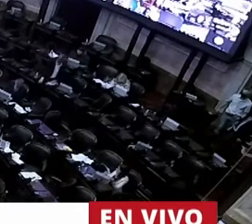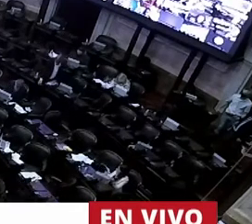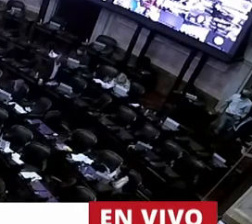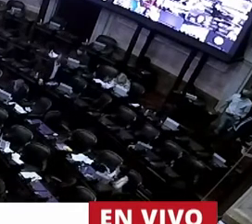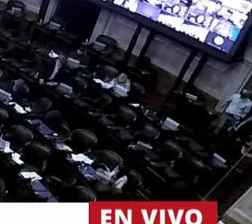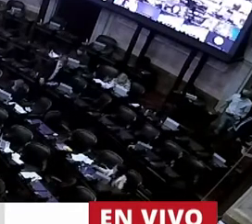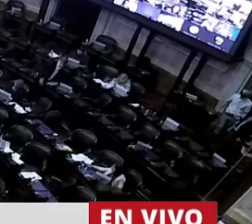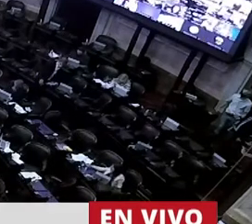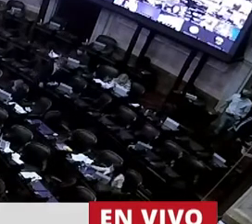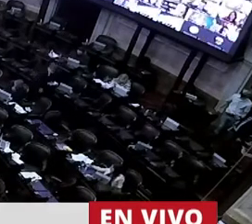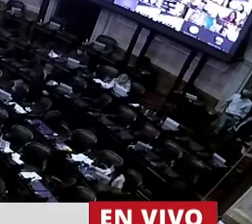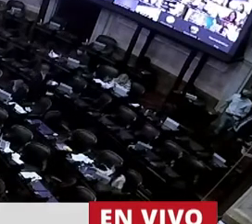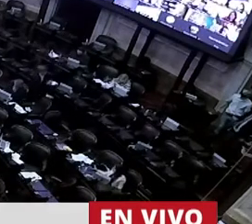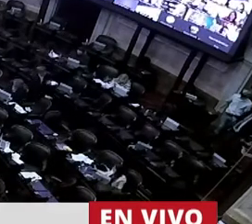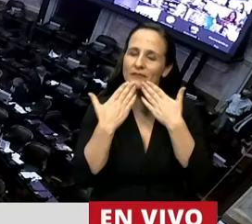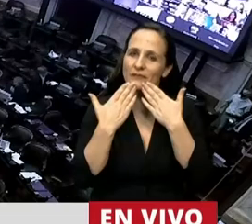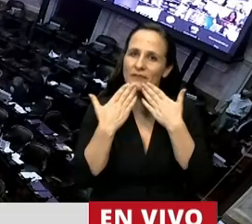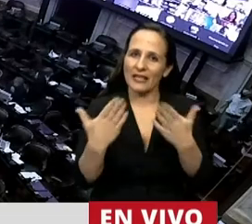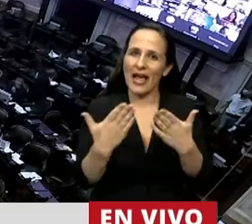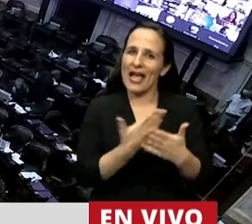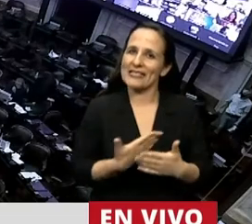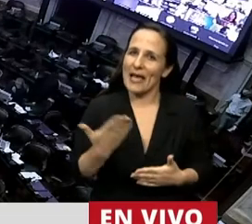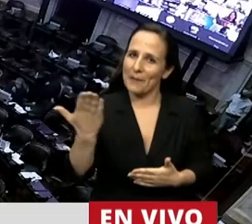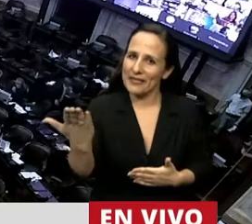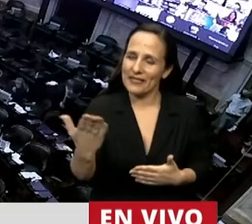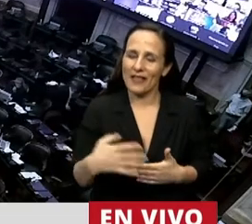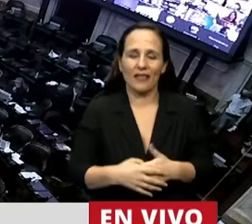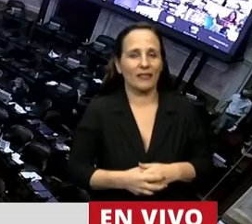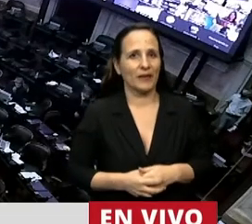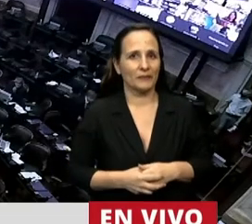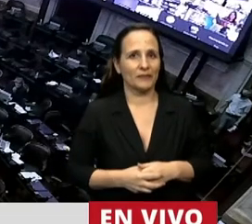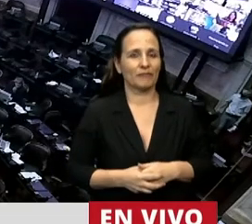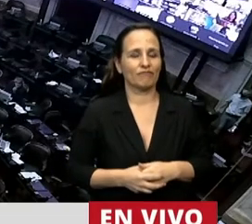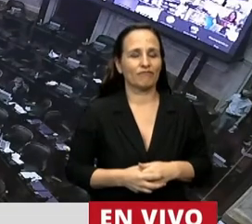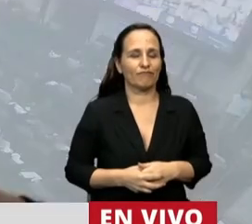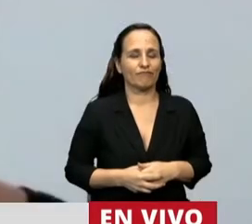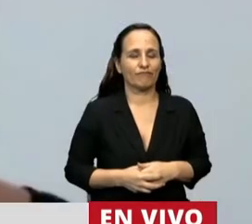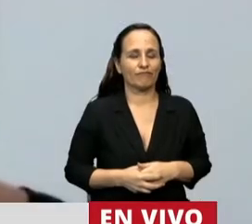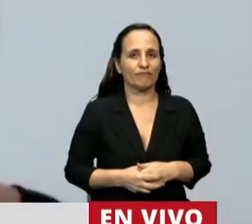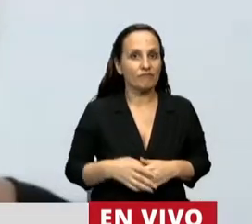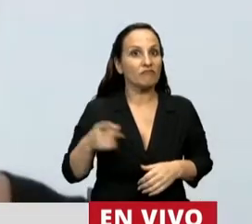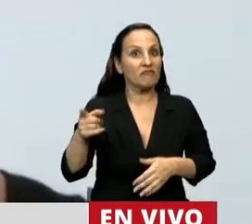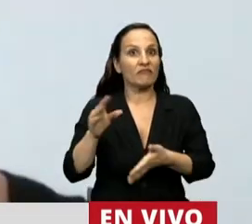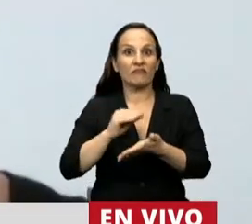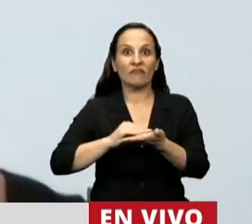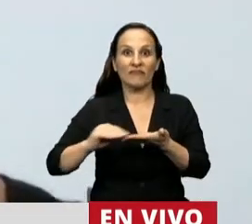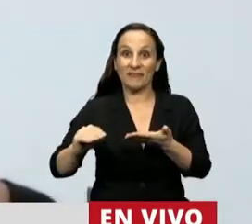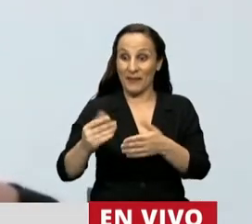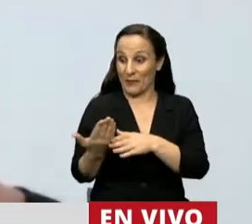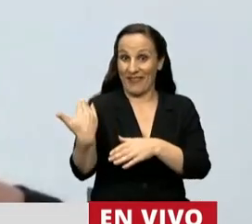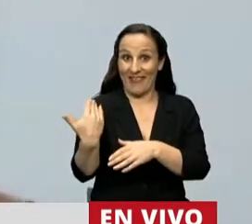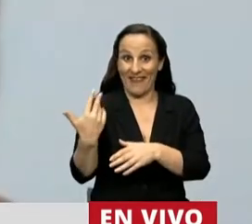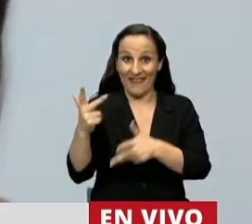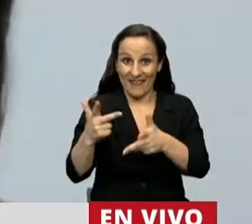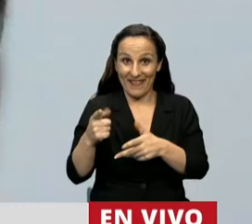Gracias señor presidente. Quiero hacer también mías las palabras de la diputada que me presidió, la